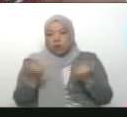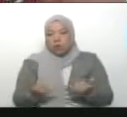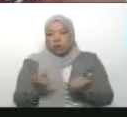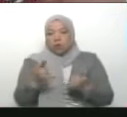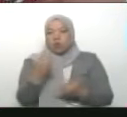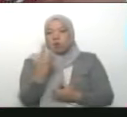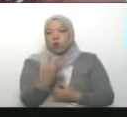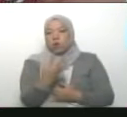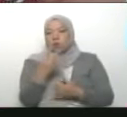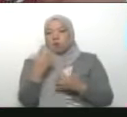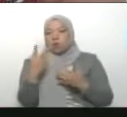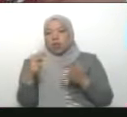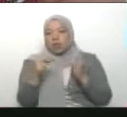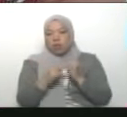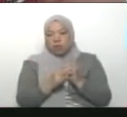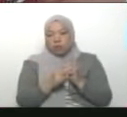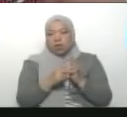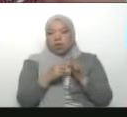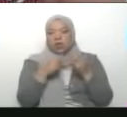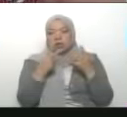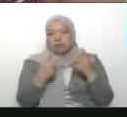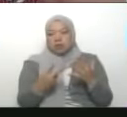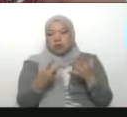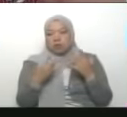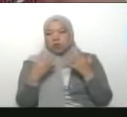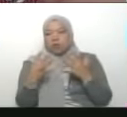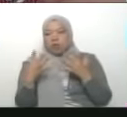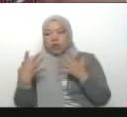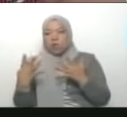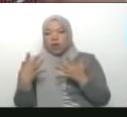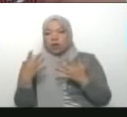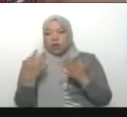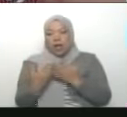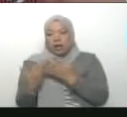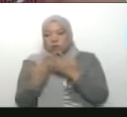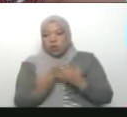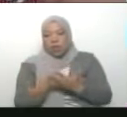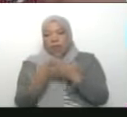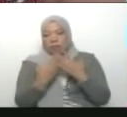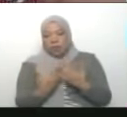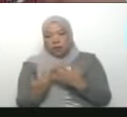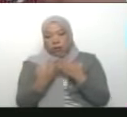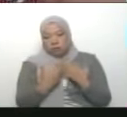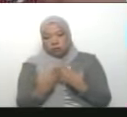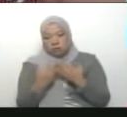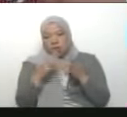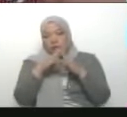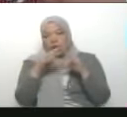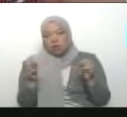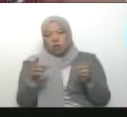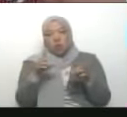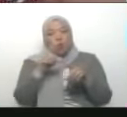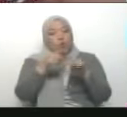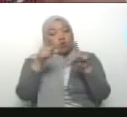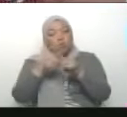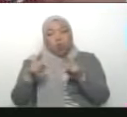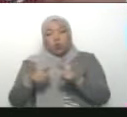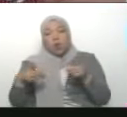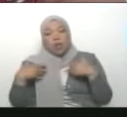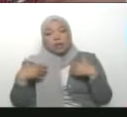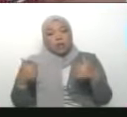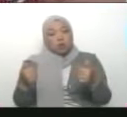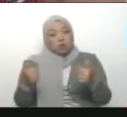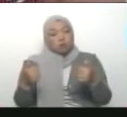tenemos 42.794 estudiantes. En todas las carreras de la salud,